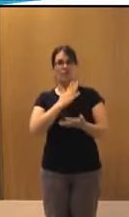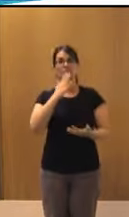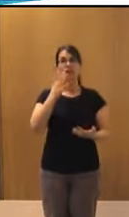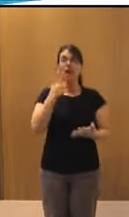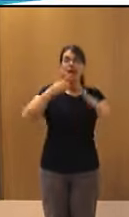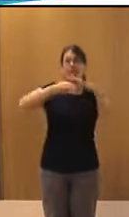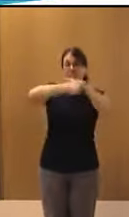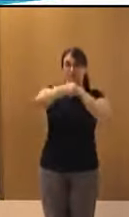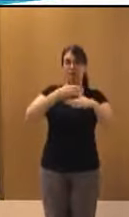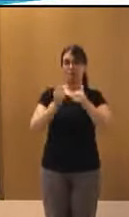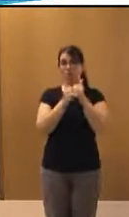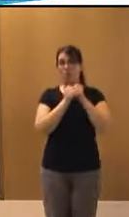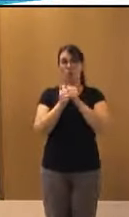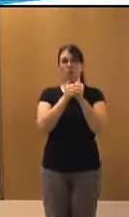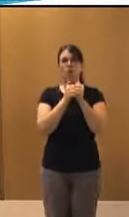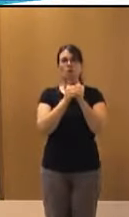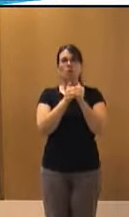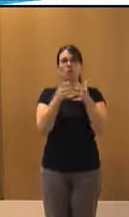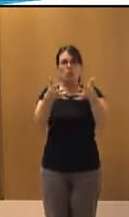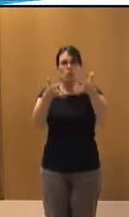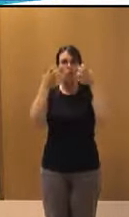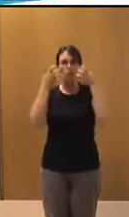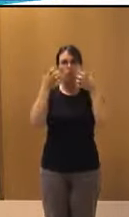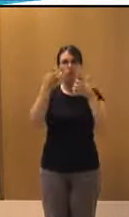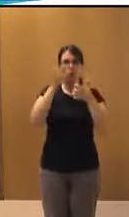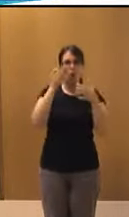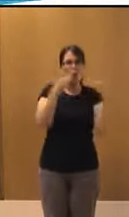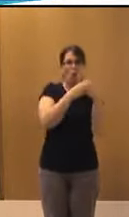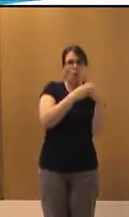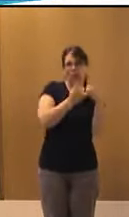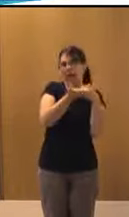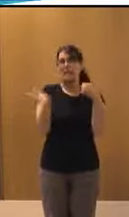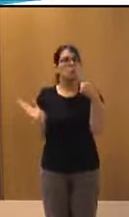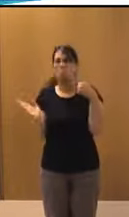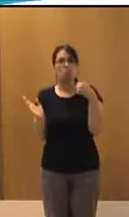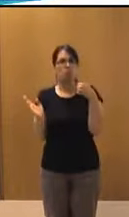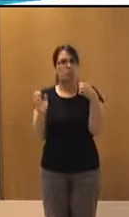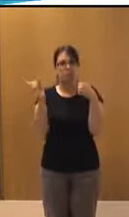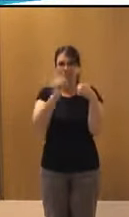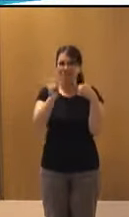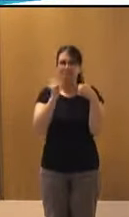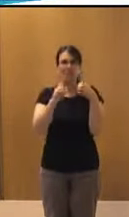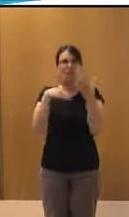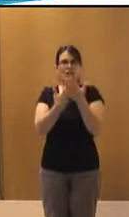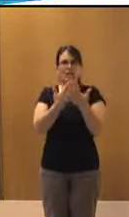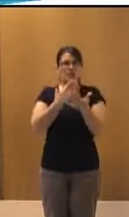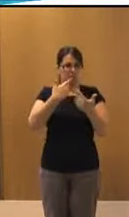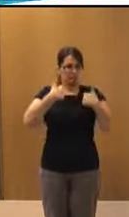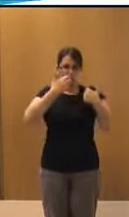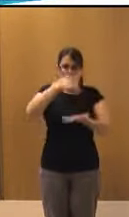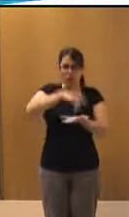que la accesibilidad en videojuegos no solamente beneficia a una parte de la población, no solo beneficia a personas que puedan tener limitaciones